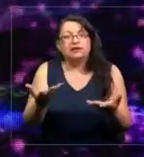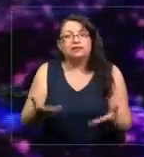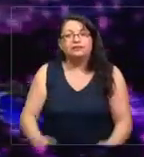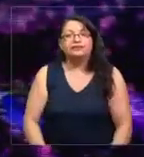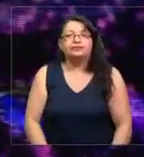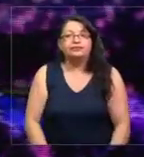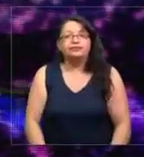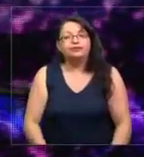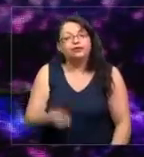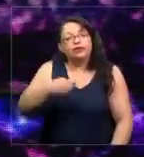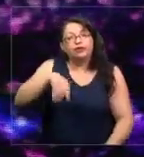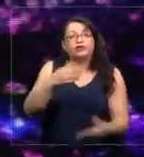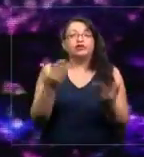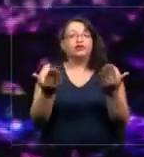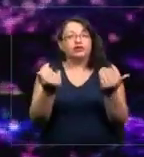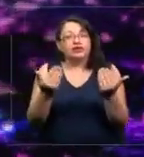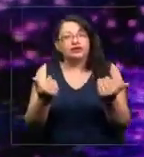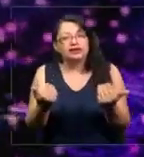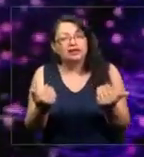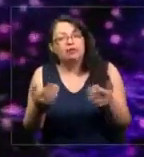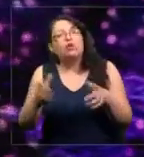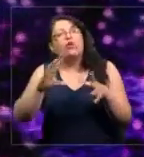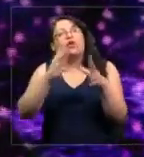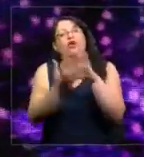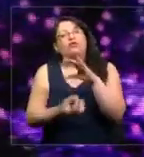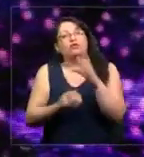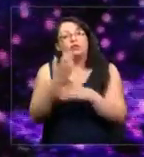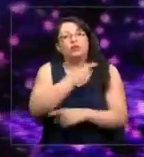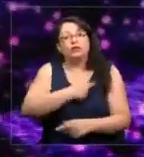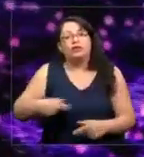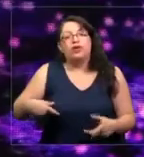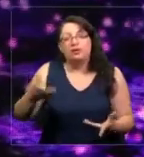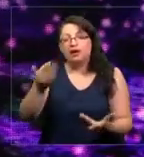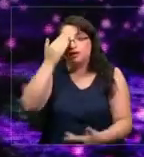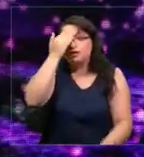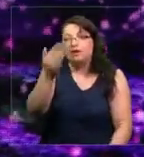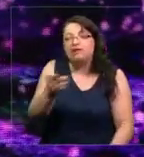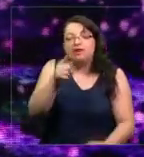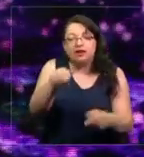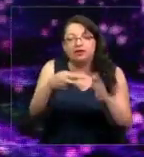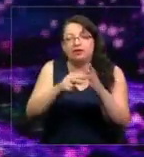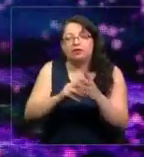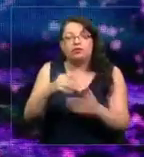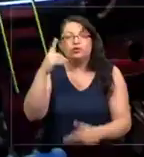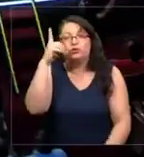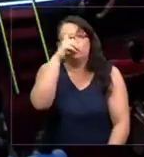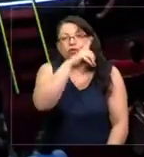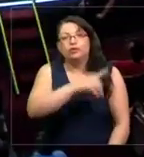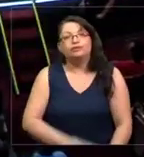necesitamos una nueva gobernanza para enfrentar adecuadamente estos temas complejos.